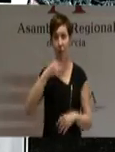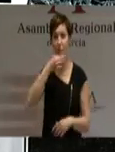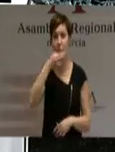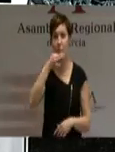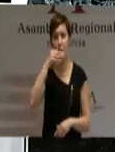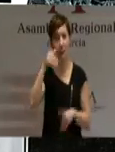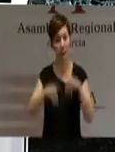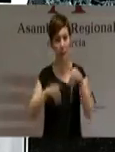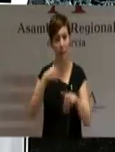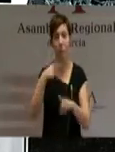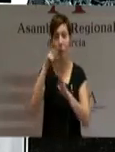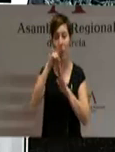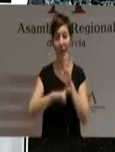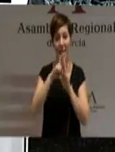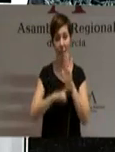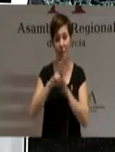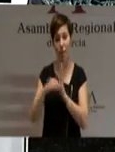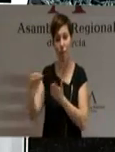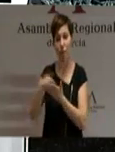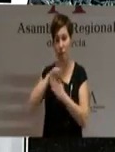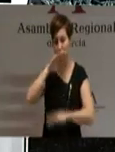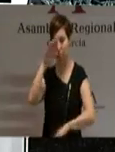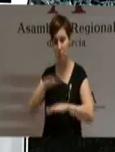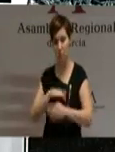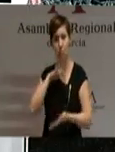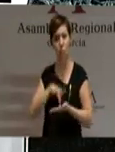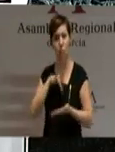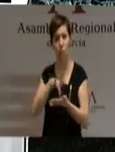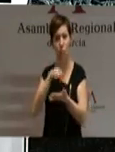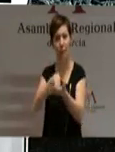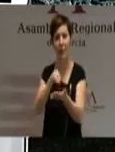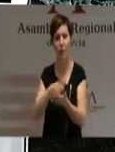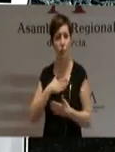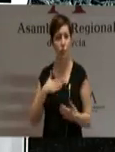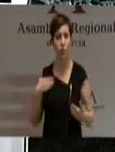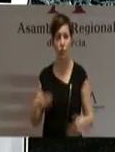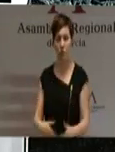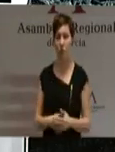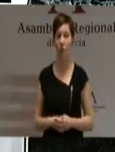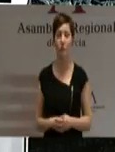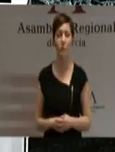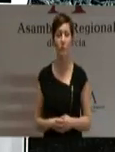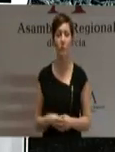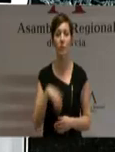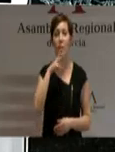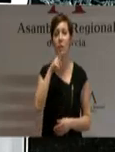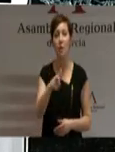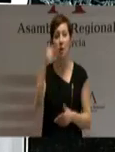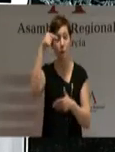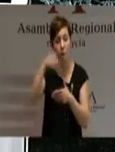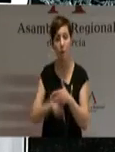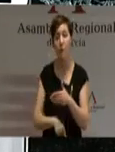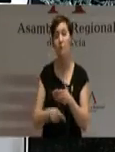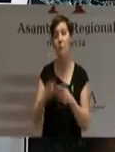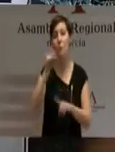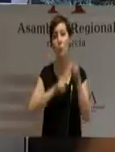misma, conforme al reglamento de esta Asamblea, tantas veces sea necesario. Con el fin de ahondar en el conocimiento y atención de las aspiraciones y